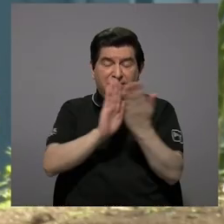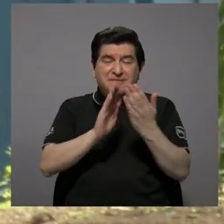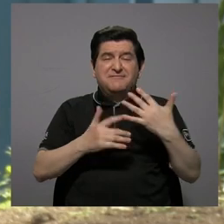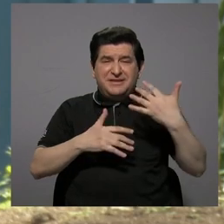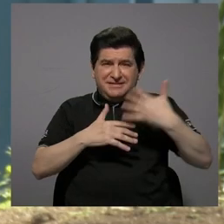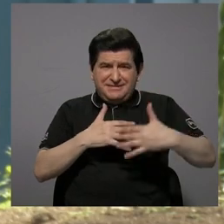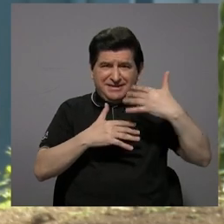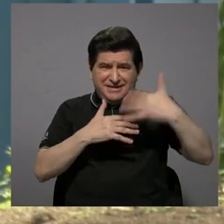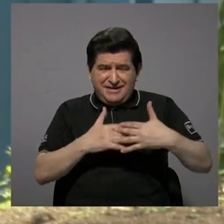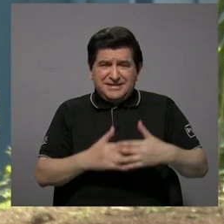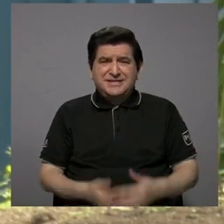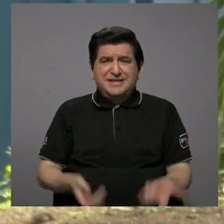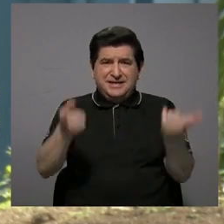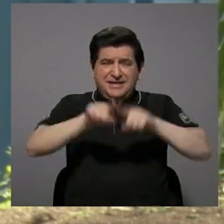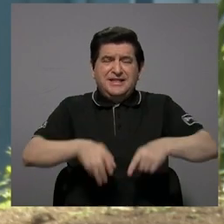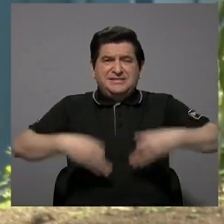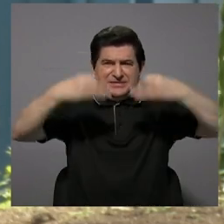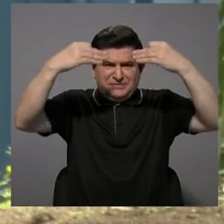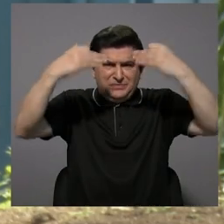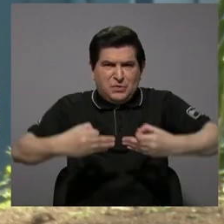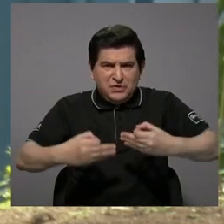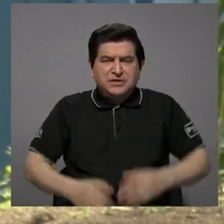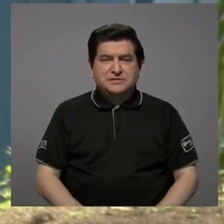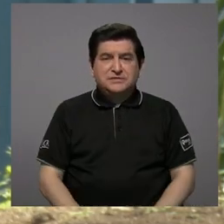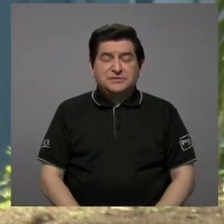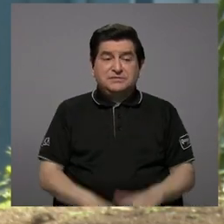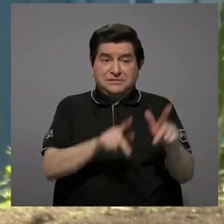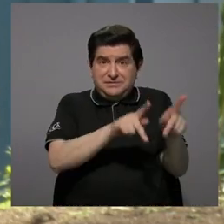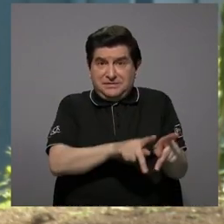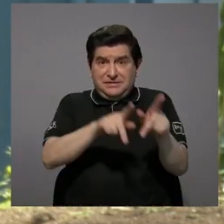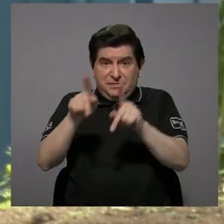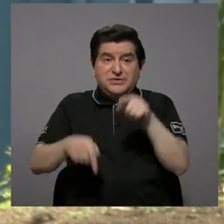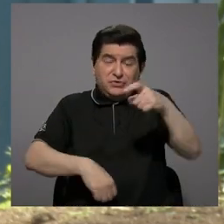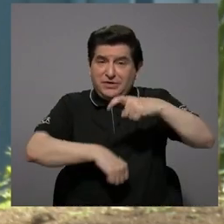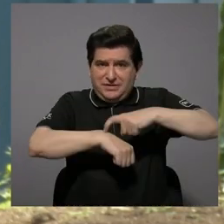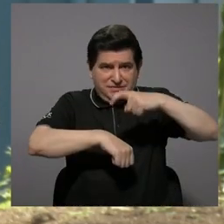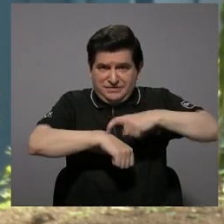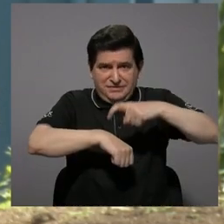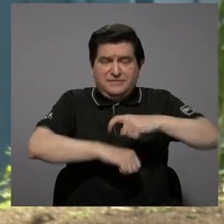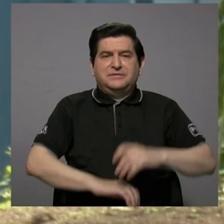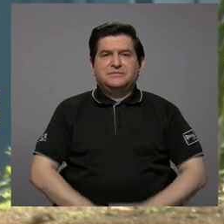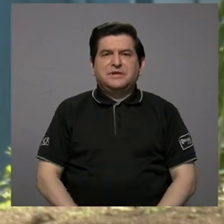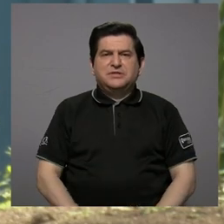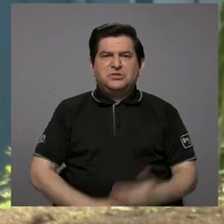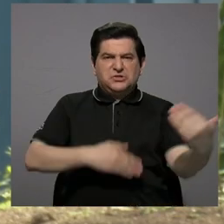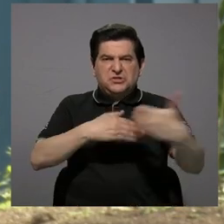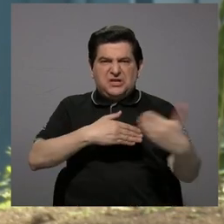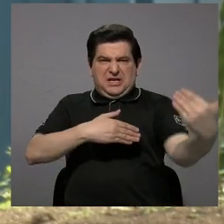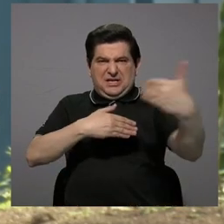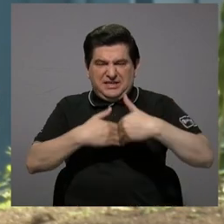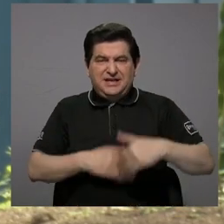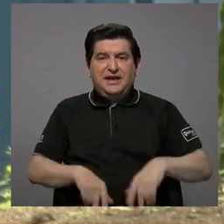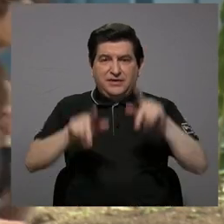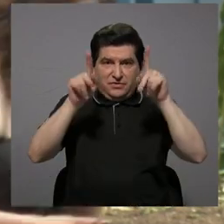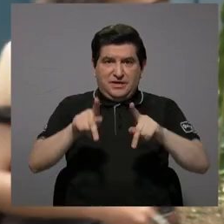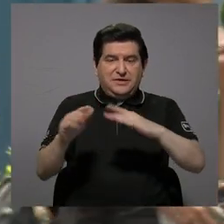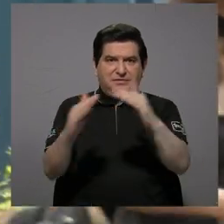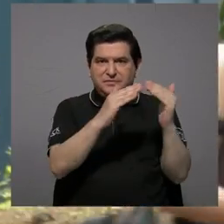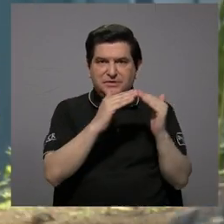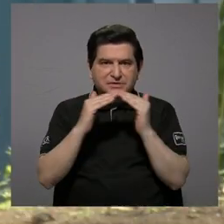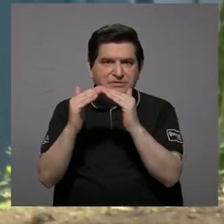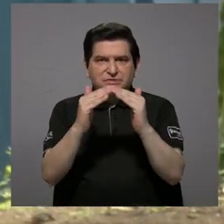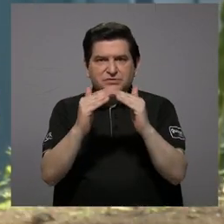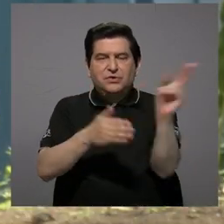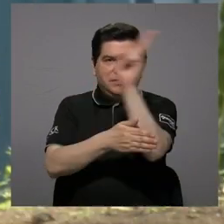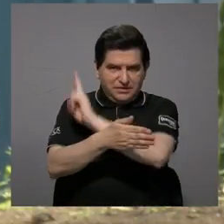las heridas causadas por decisiones de quienes en aquel momento atacaron no solo a miembros de la comunidad